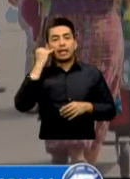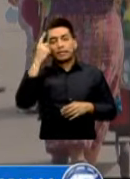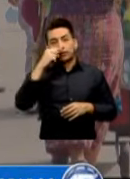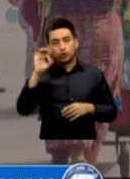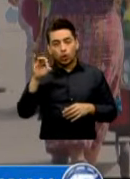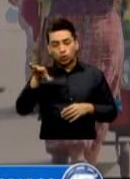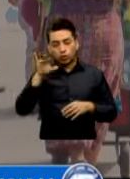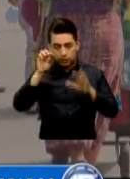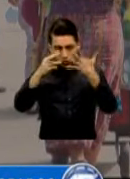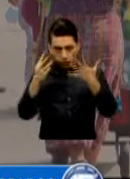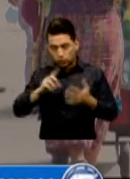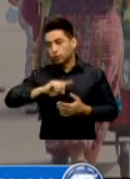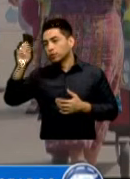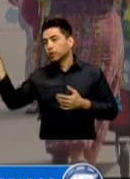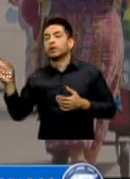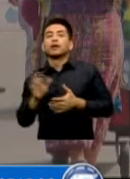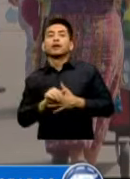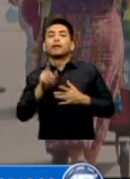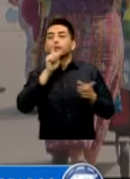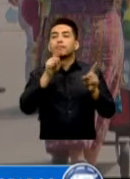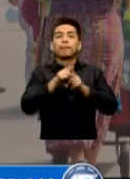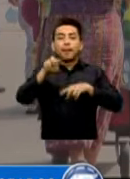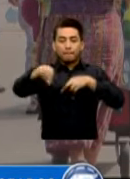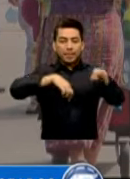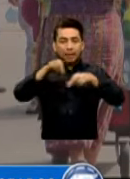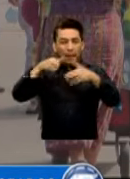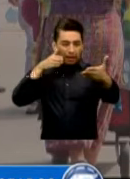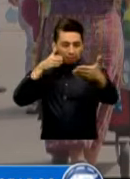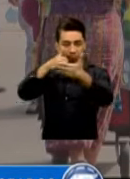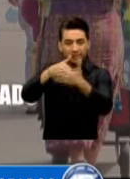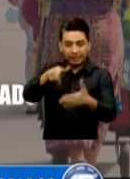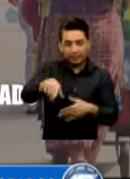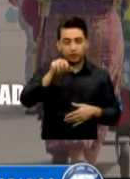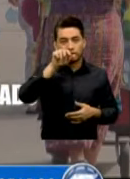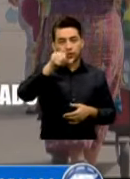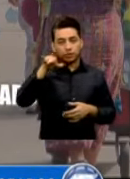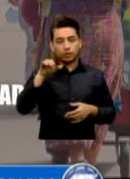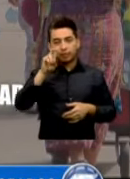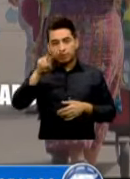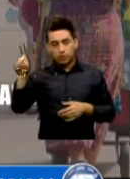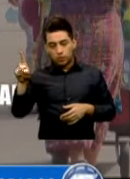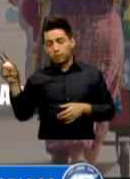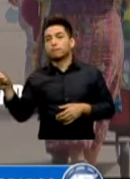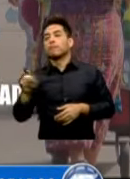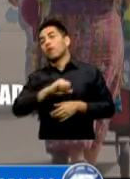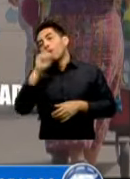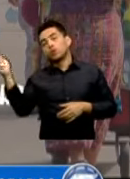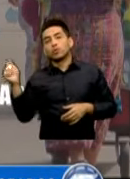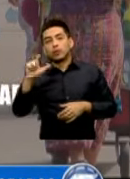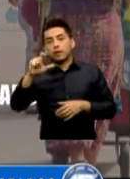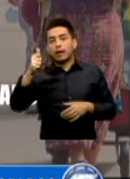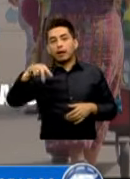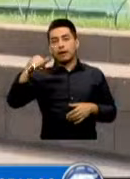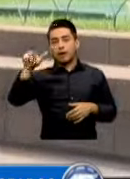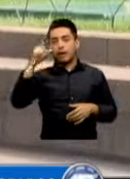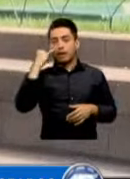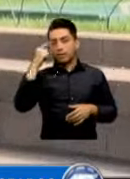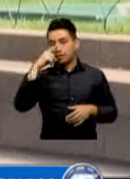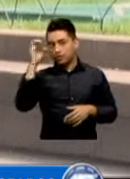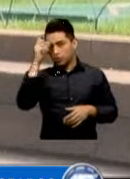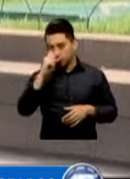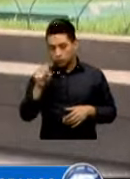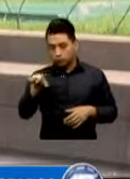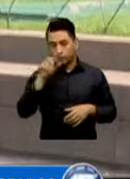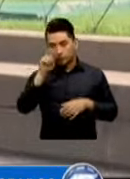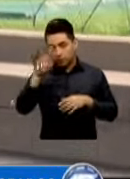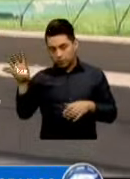de aislamiento temporal A final de la avenida Petapa En Zona 21 Centro de atención permanente Ubicado en Canalito, Zona 24 Ante el incremento de casos de